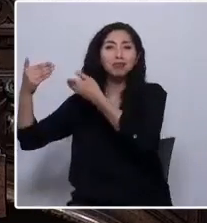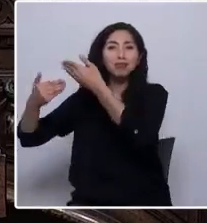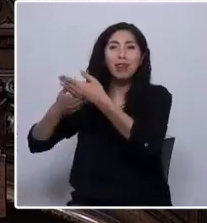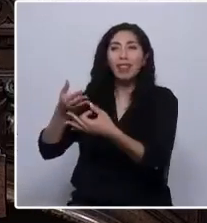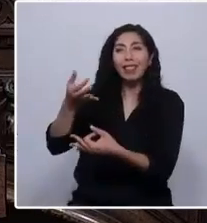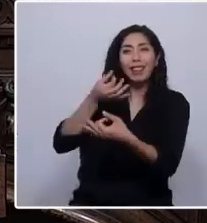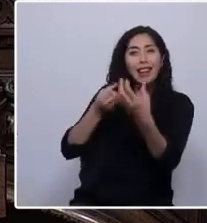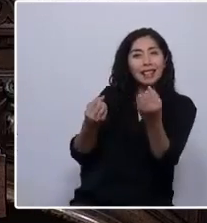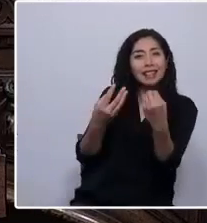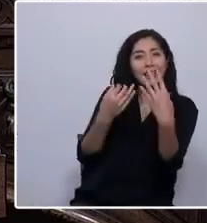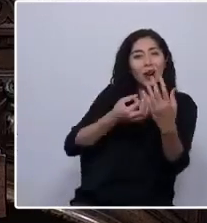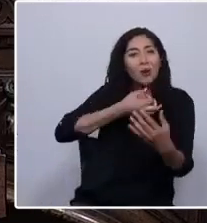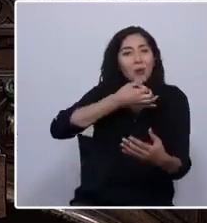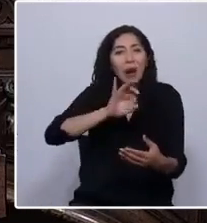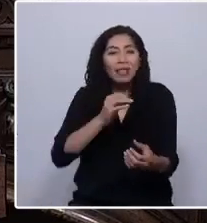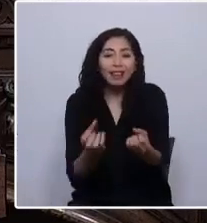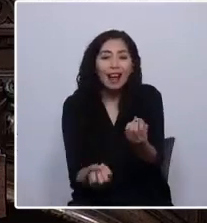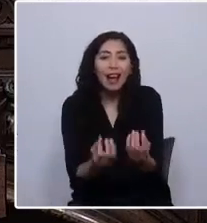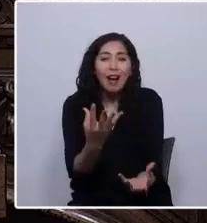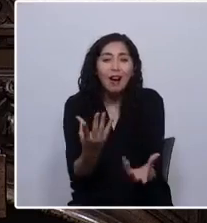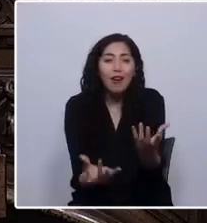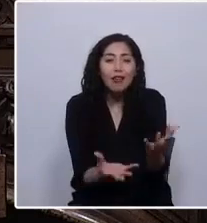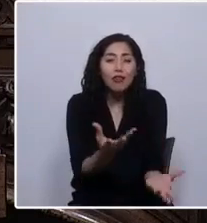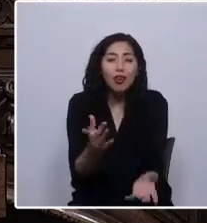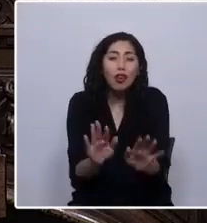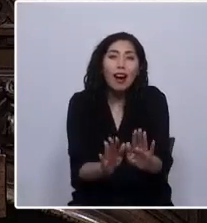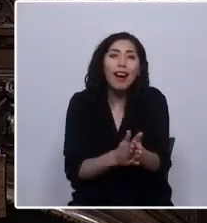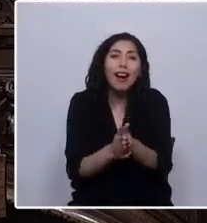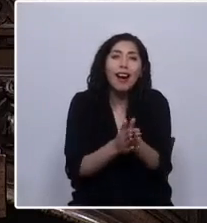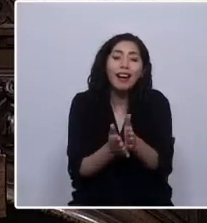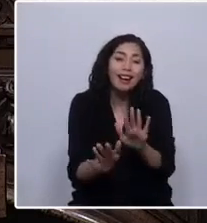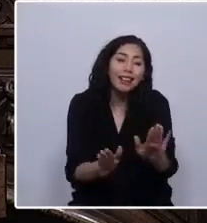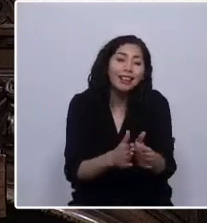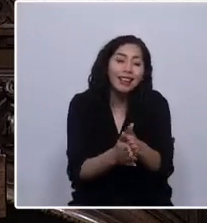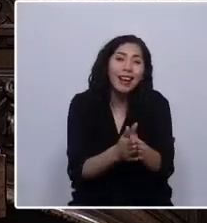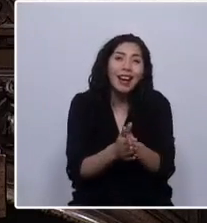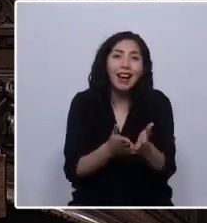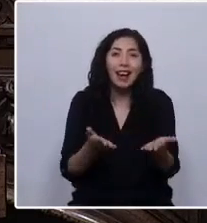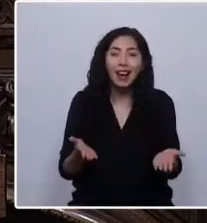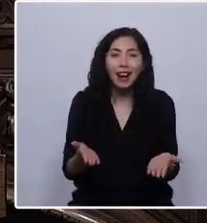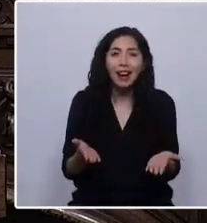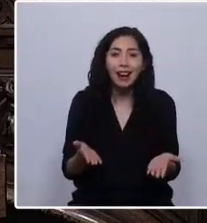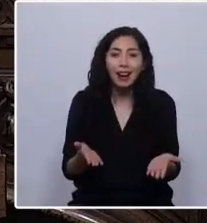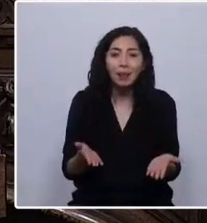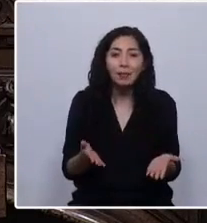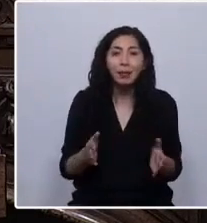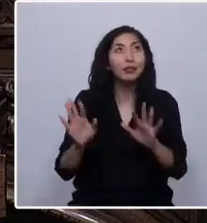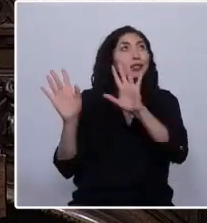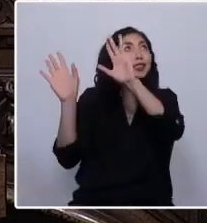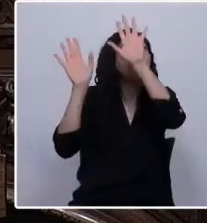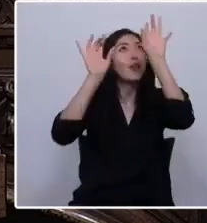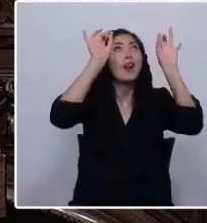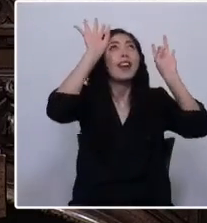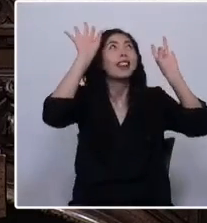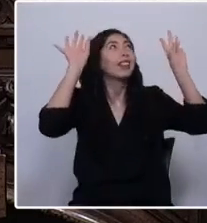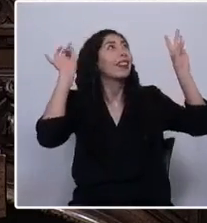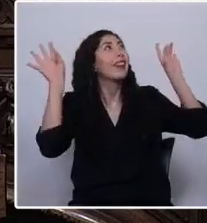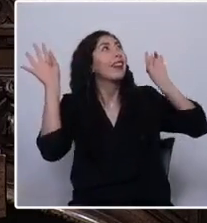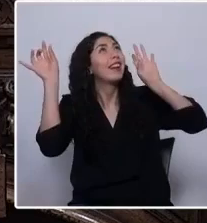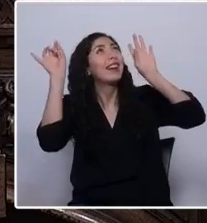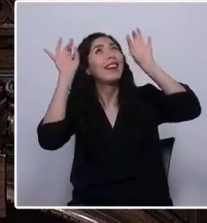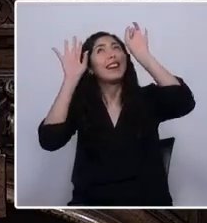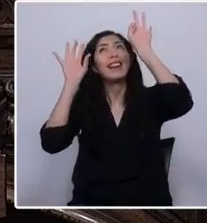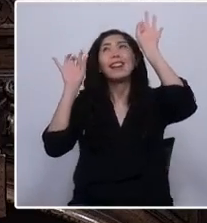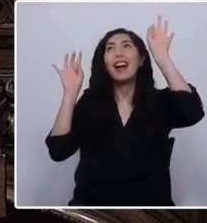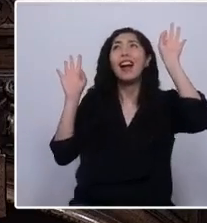calor de una fogata en nuestro callez, canoa en Cahuáscar, bajo cielos estrellados de los canales, debí